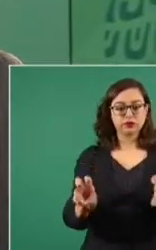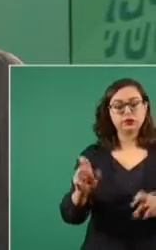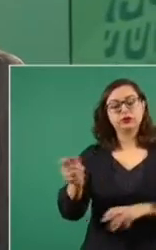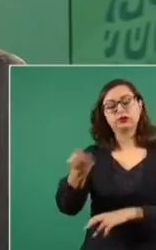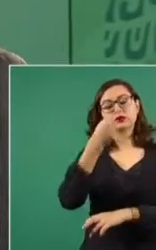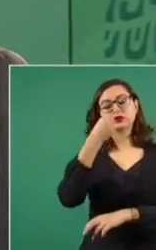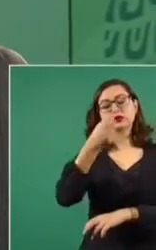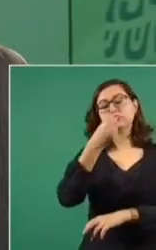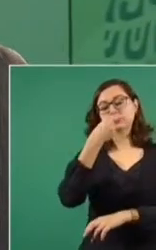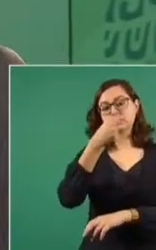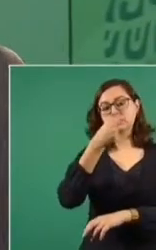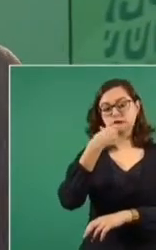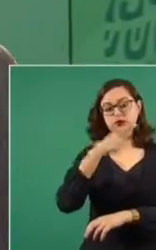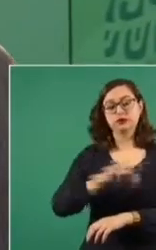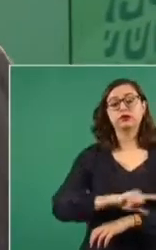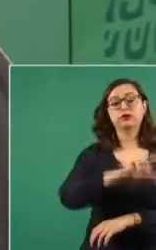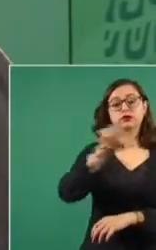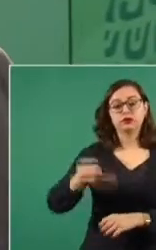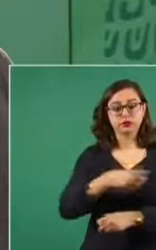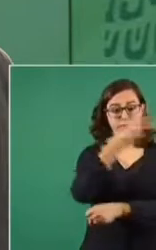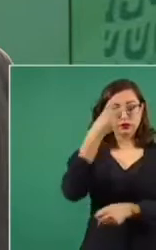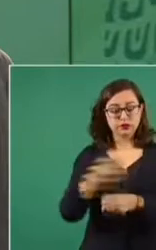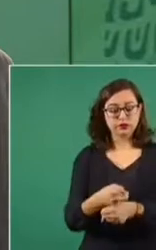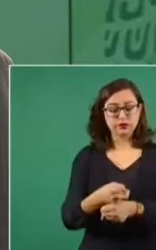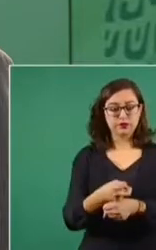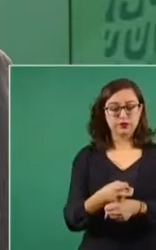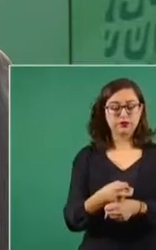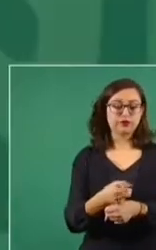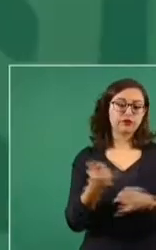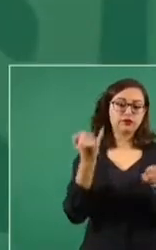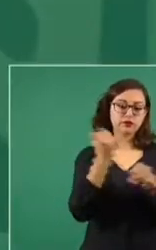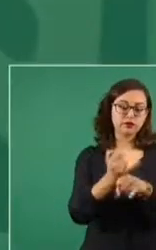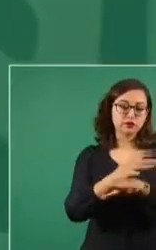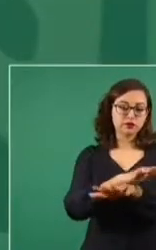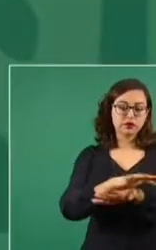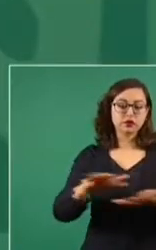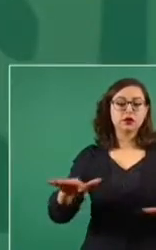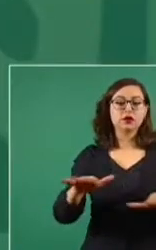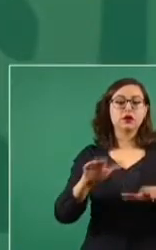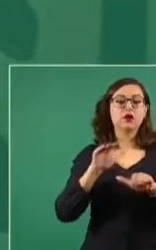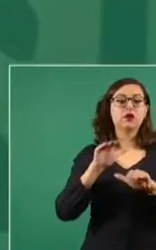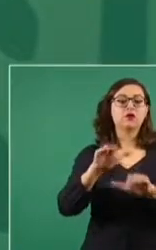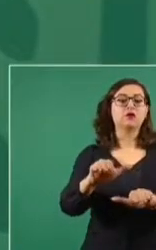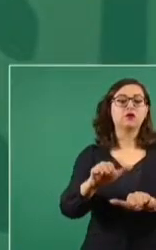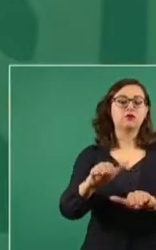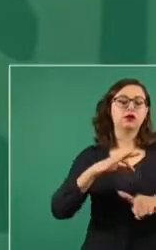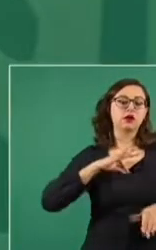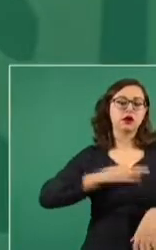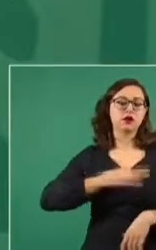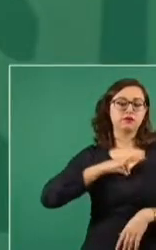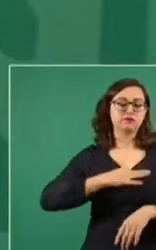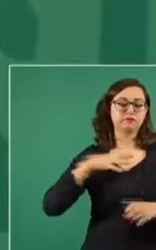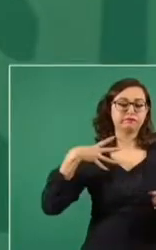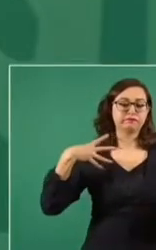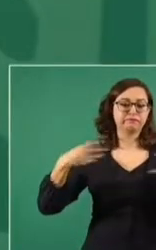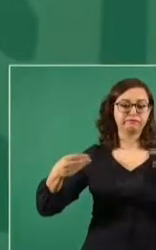medicamentos y luego los informes sobre la pandemia